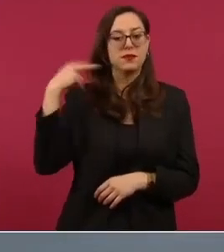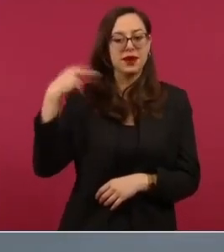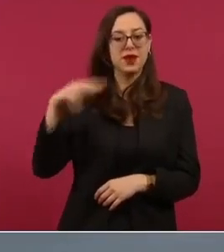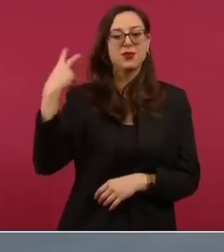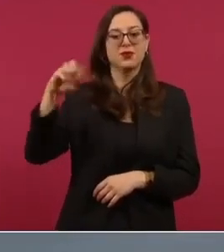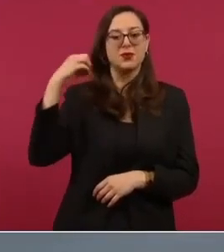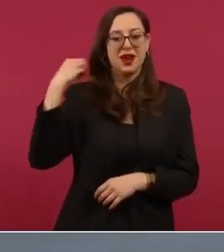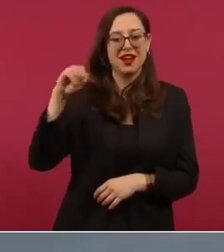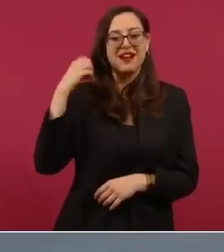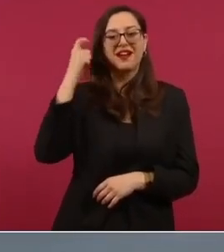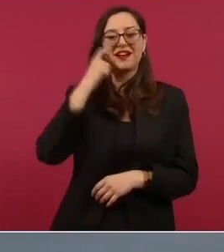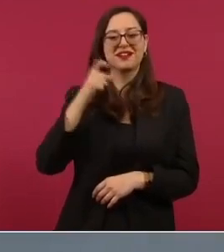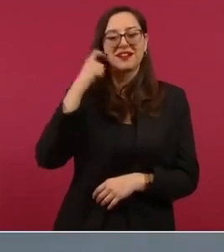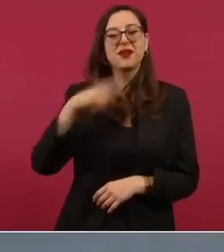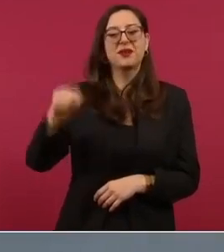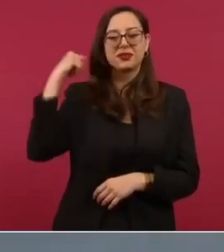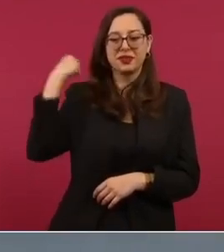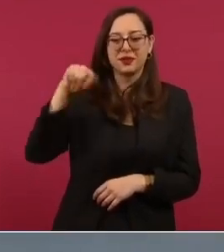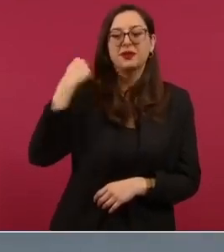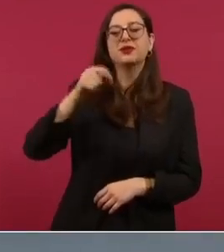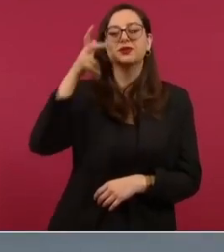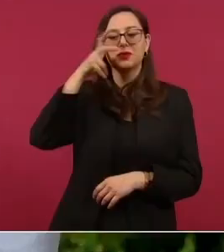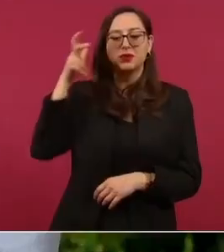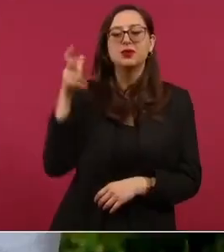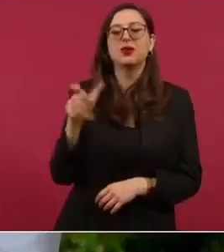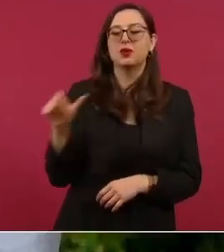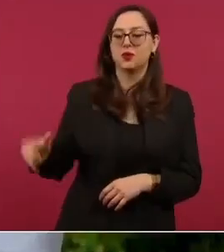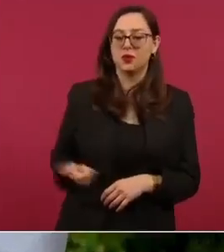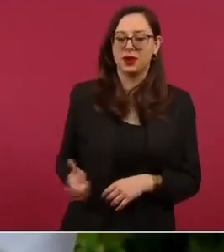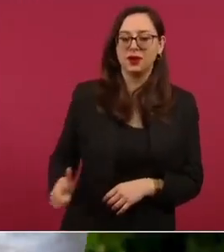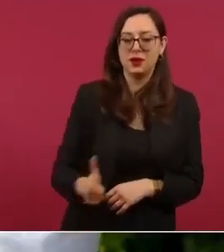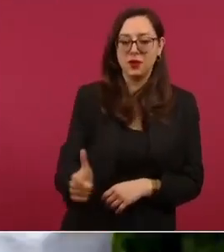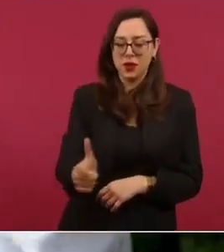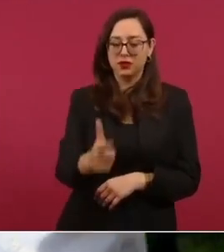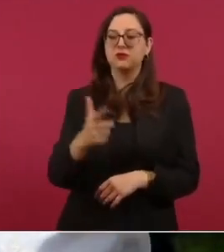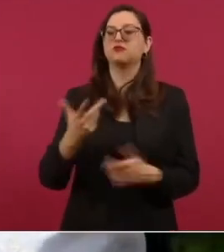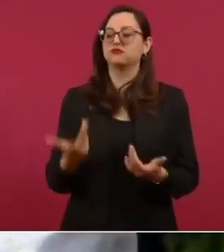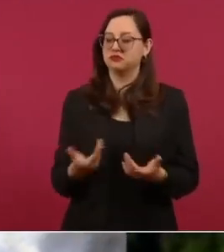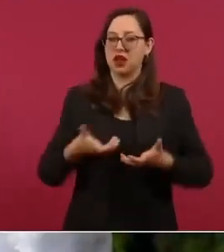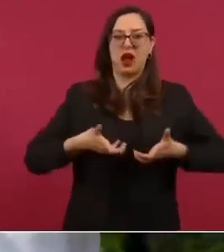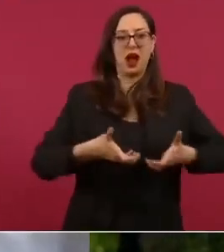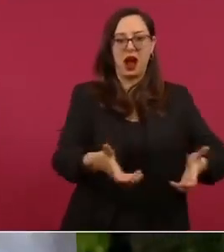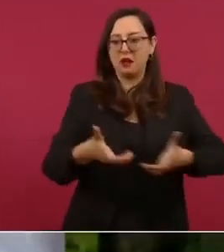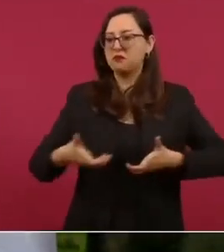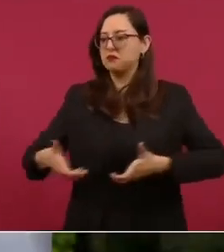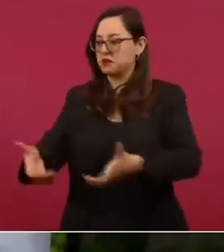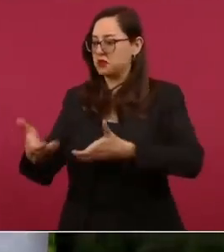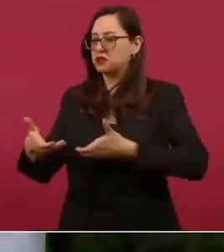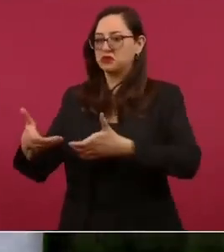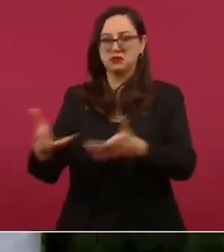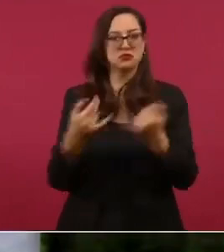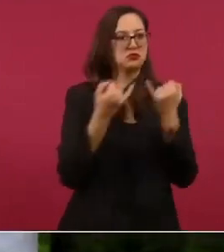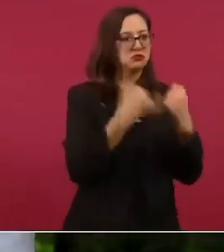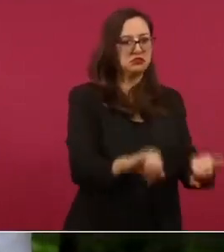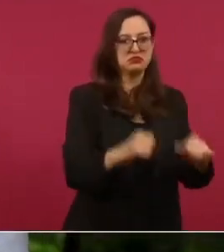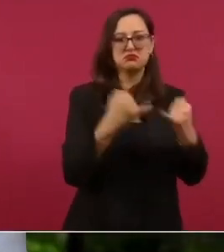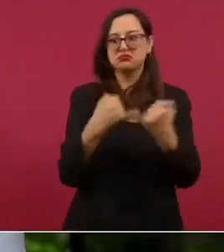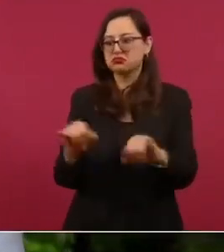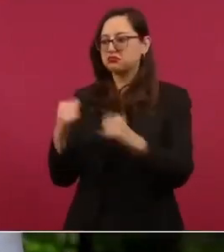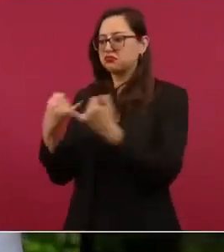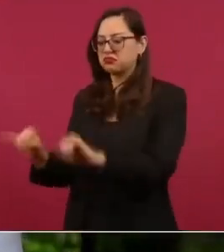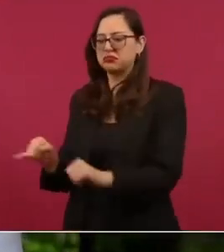Tabasco Hidalgo y Guanajuato se han construido con la participación